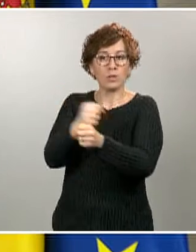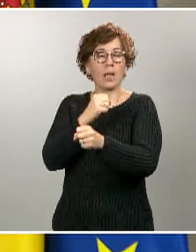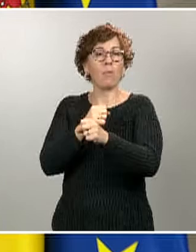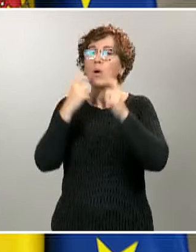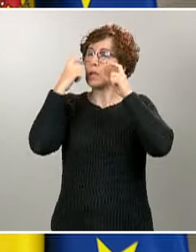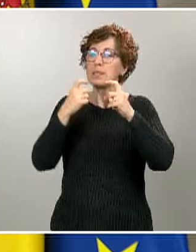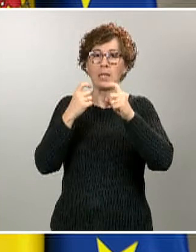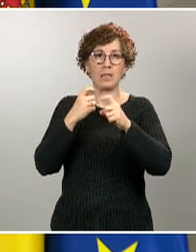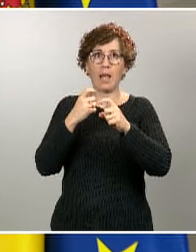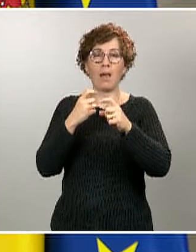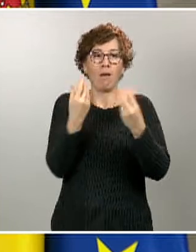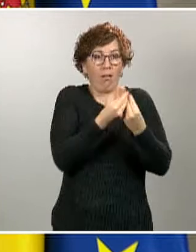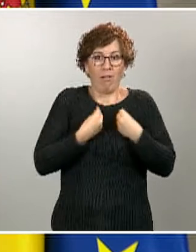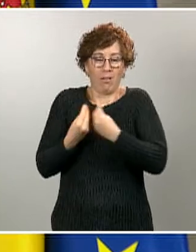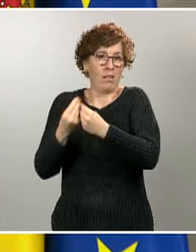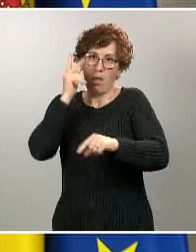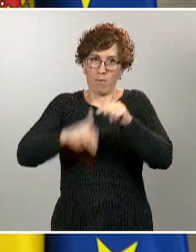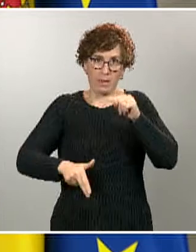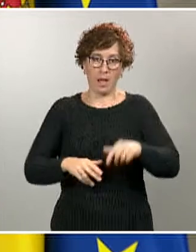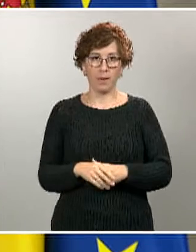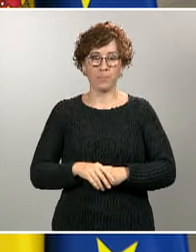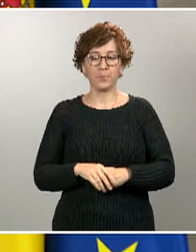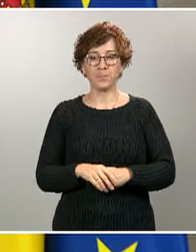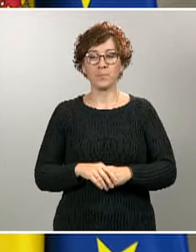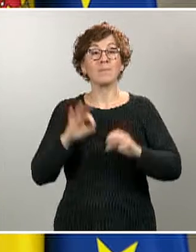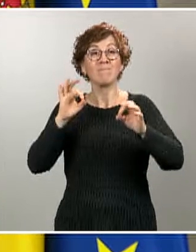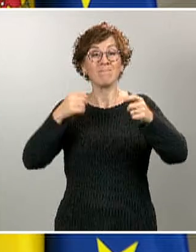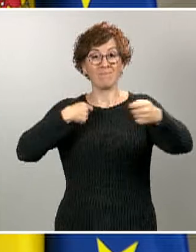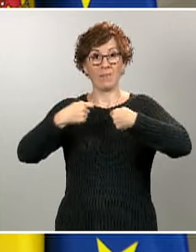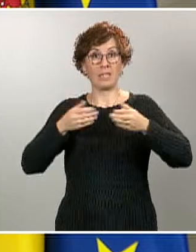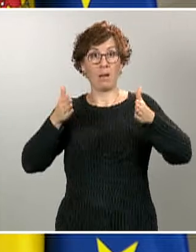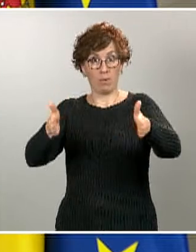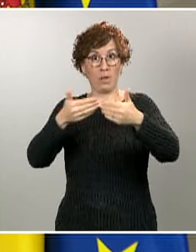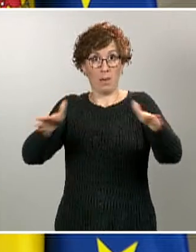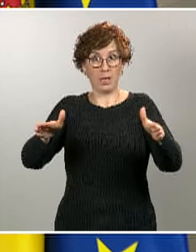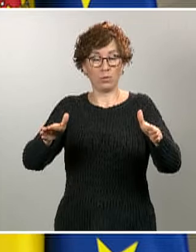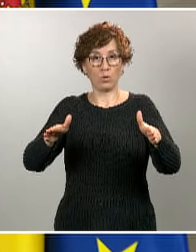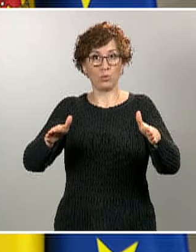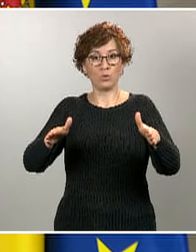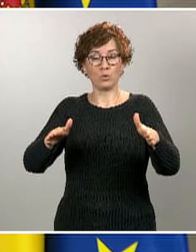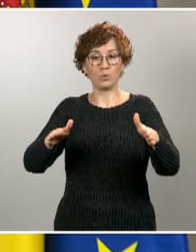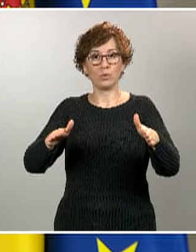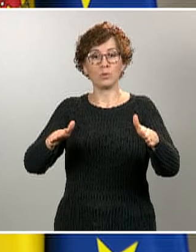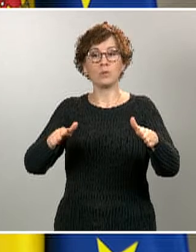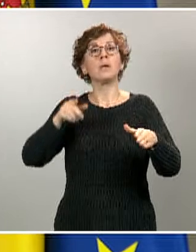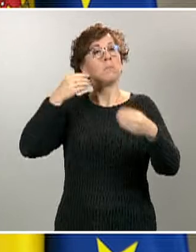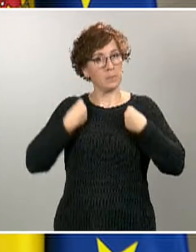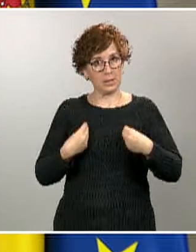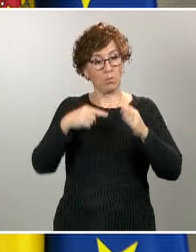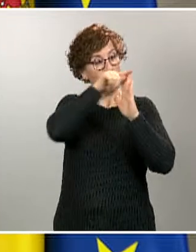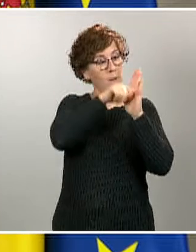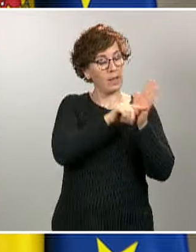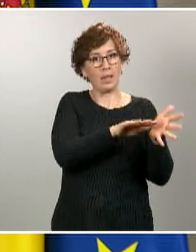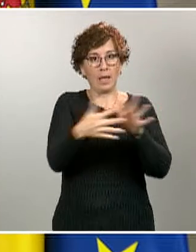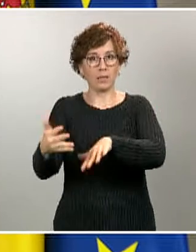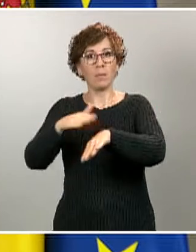aquellas empresas o establecimientos abiertos al público, deberán implementarse aquellas medidas para minimizar el contacto entre las personas trabajadoras